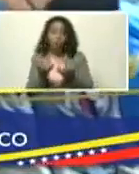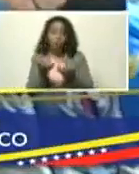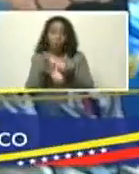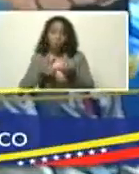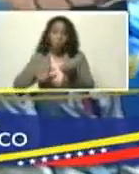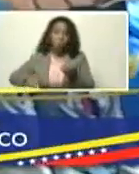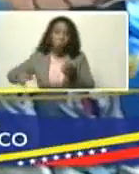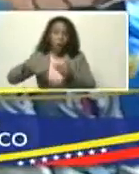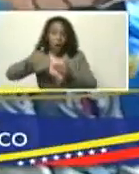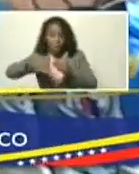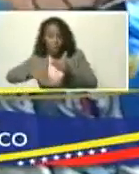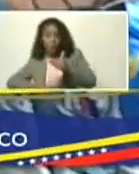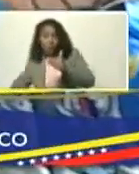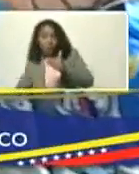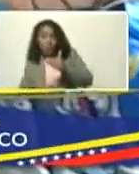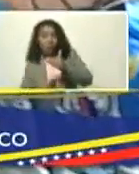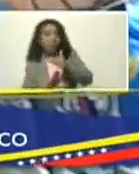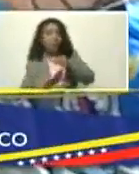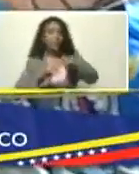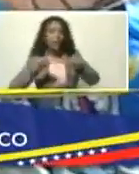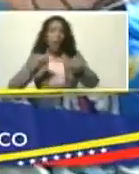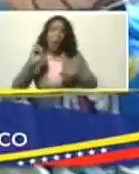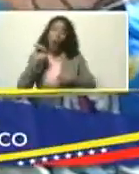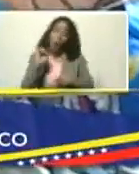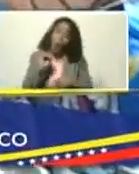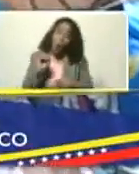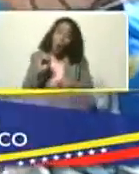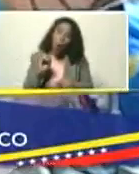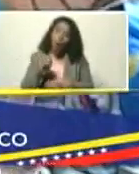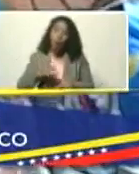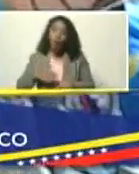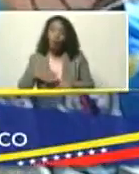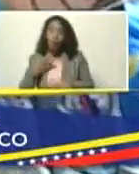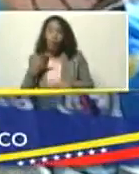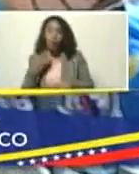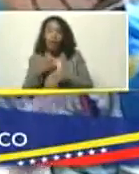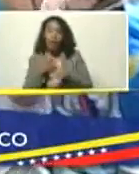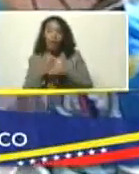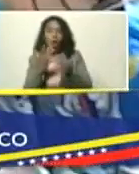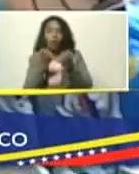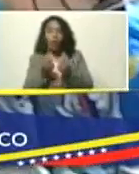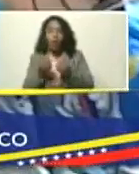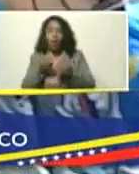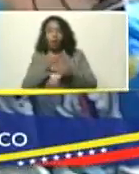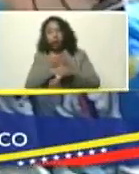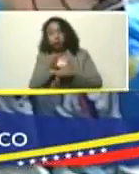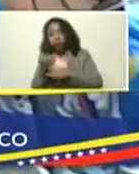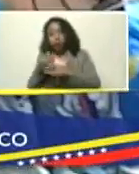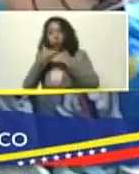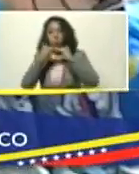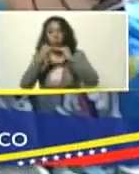por debajo de la tierra, o puede bien, escurrirse, enrobar, por la superficie, y llegar,